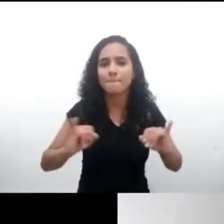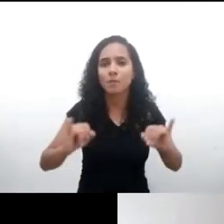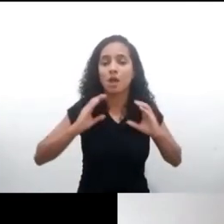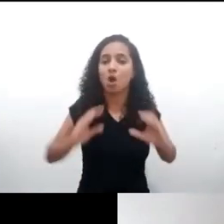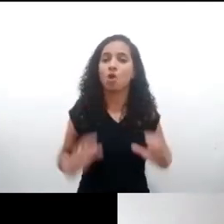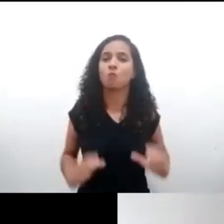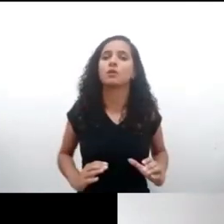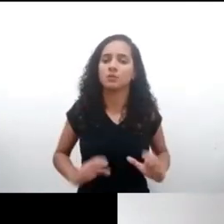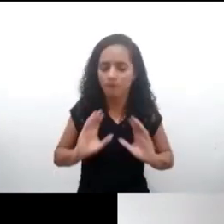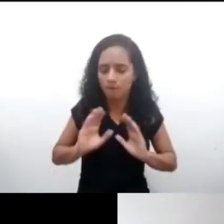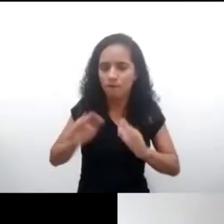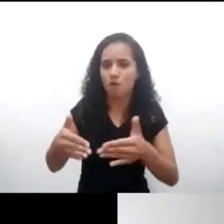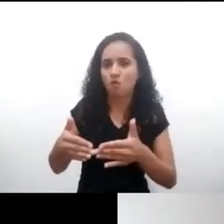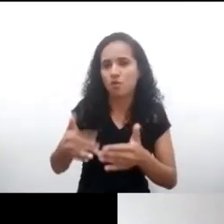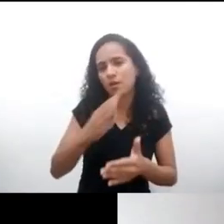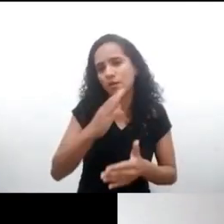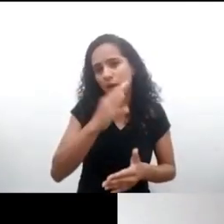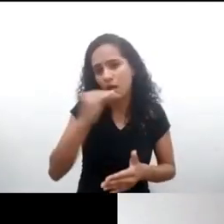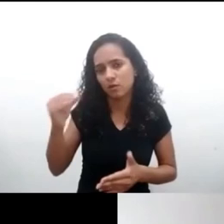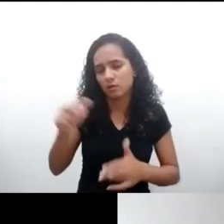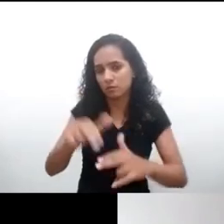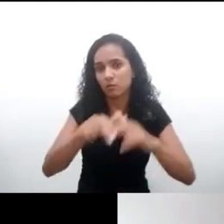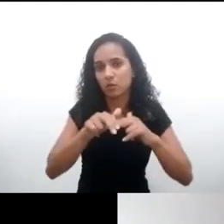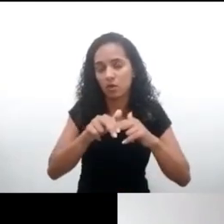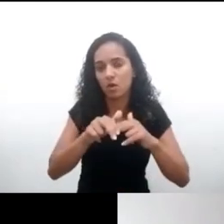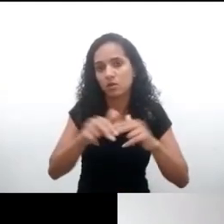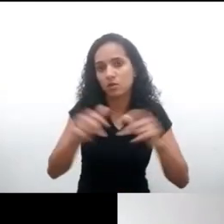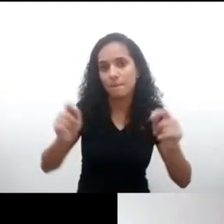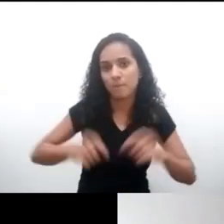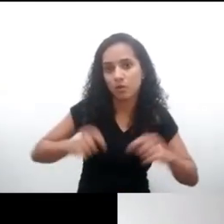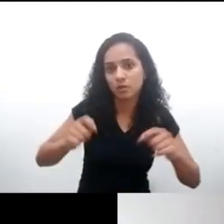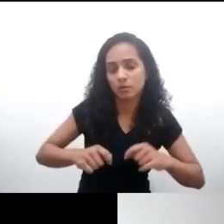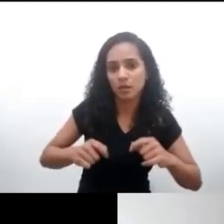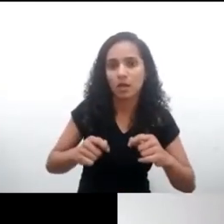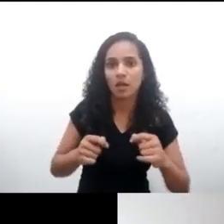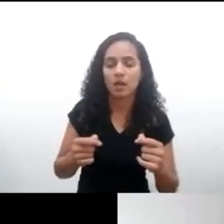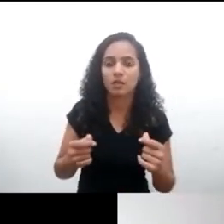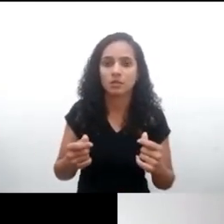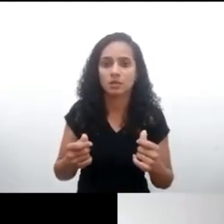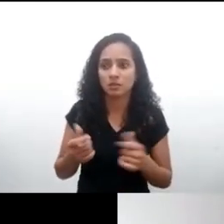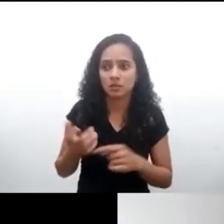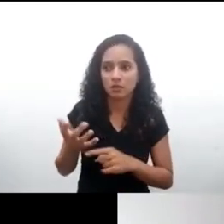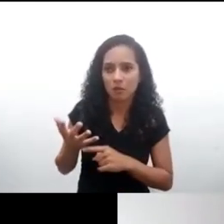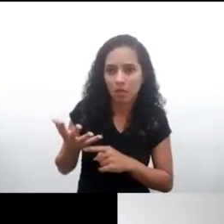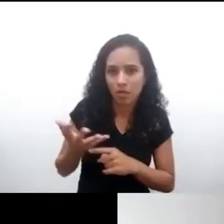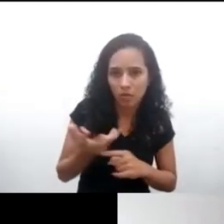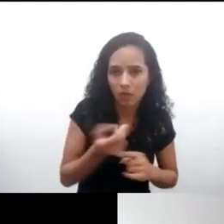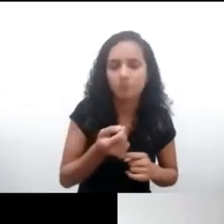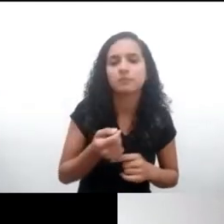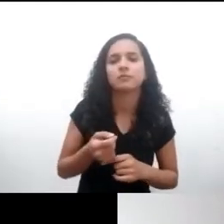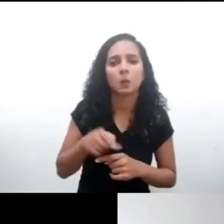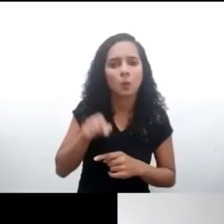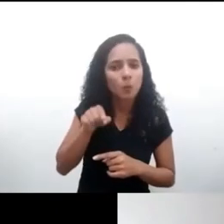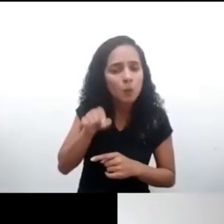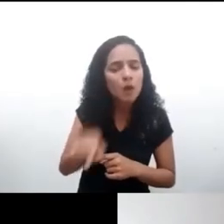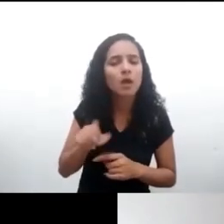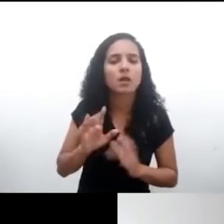también tener en cuenta esta publicidad conductual enfocada en los adolescentes también por cuenta de este tema de la